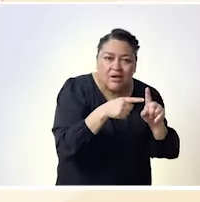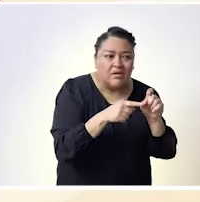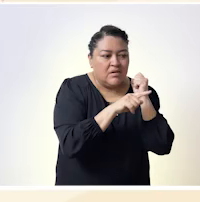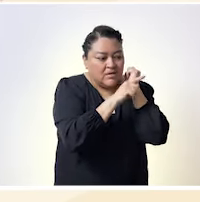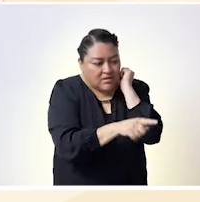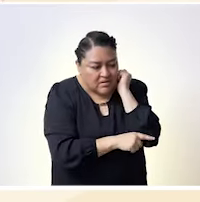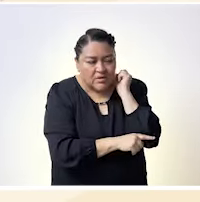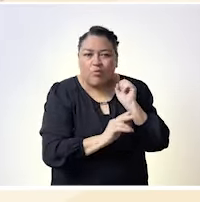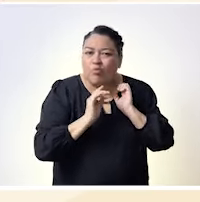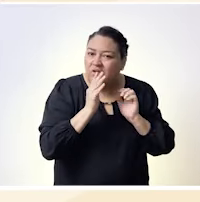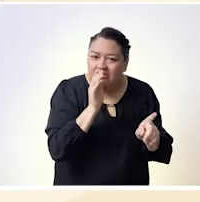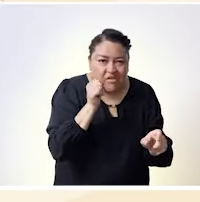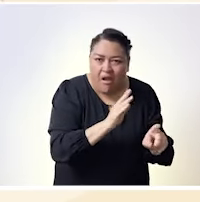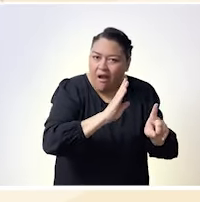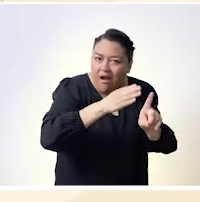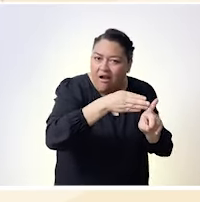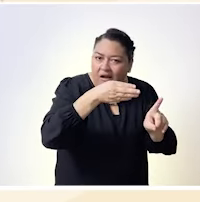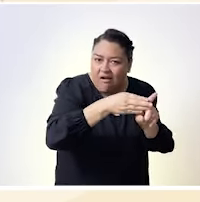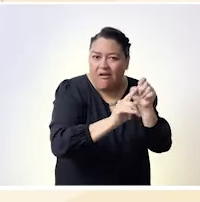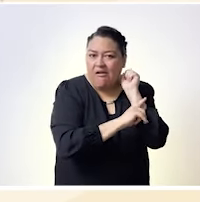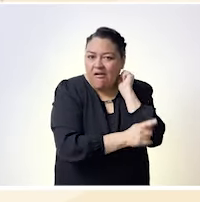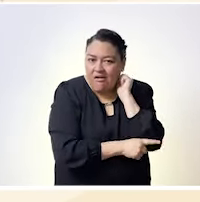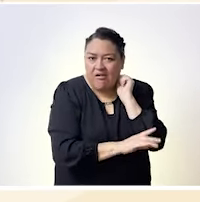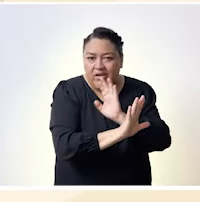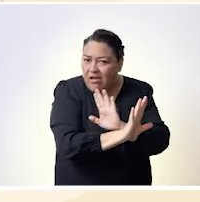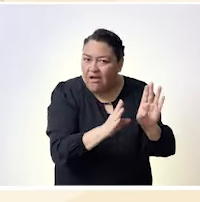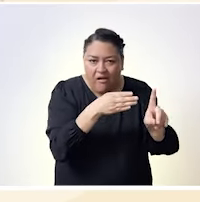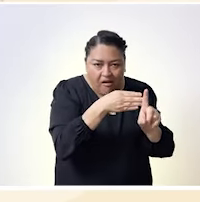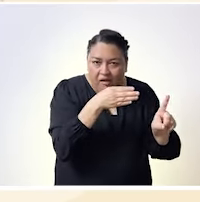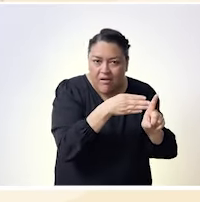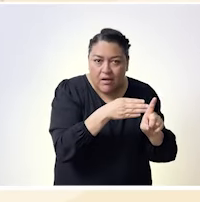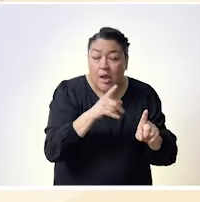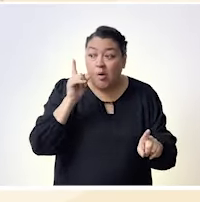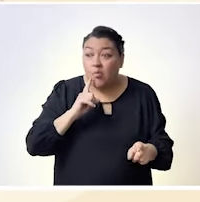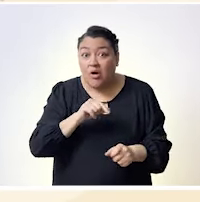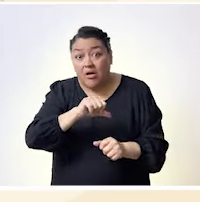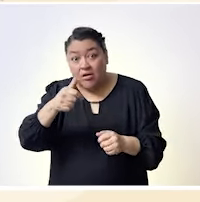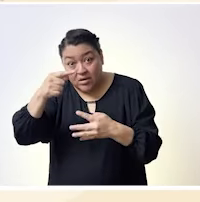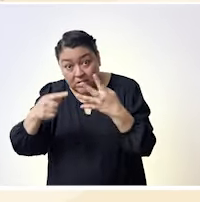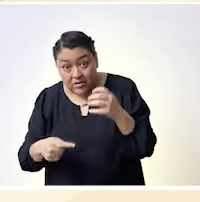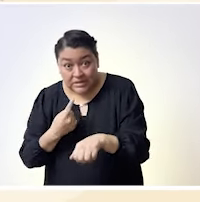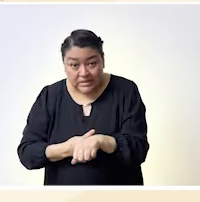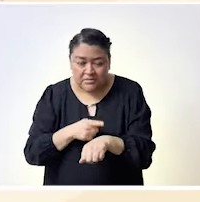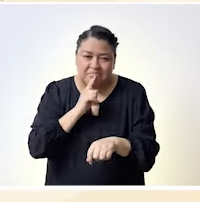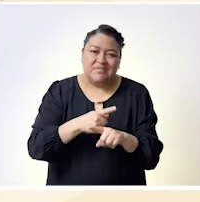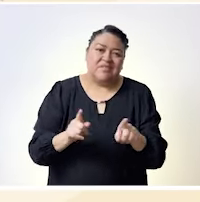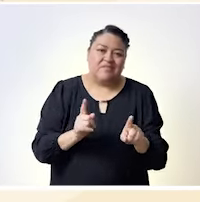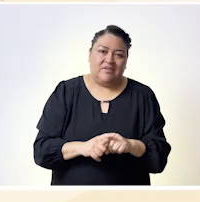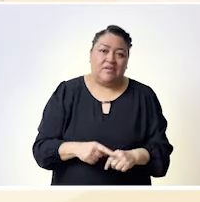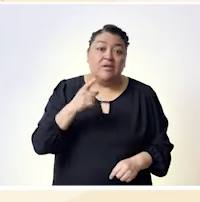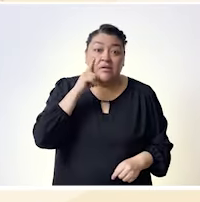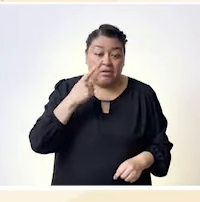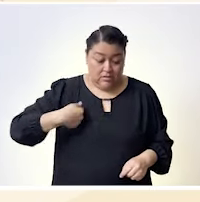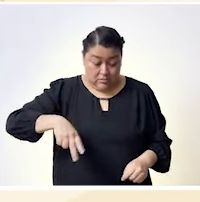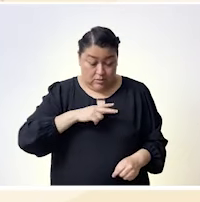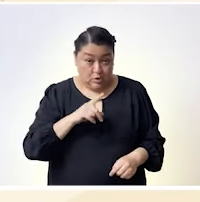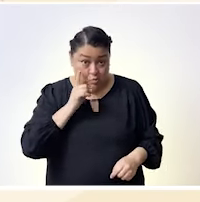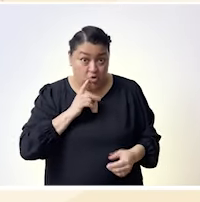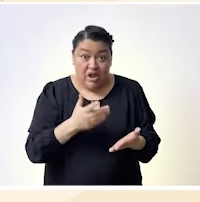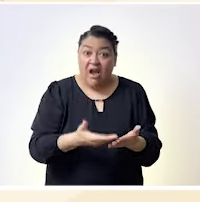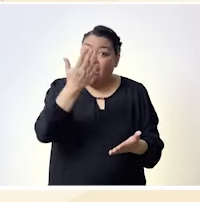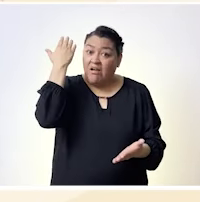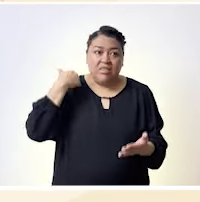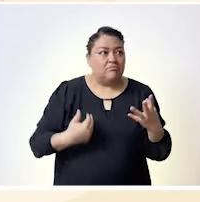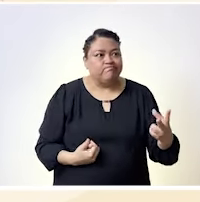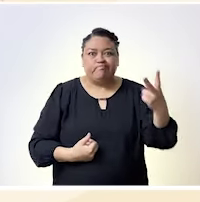experiencia desde tu propia condición de diversidad como lo manifiestas y yo resalto uno el